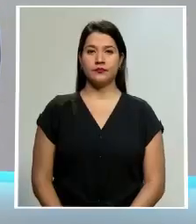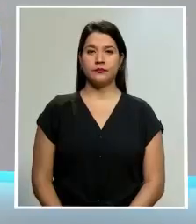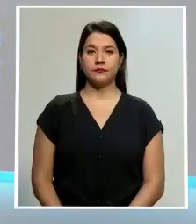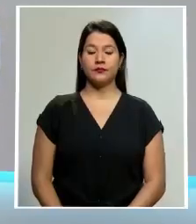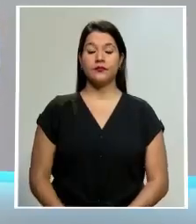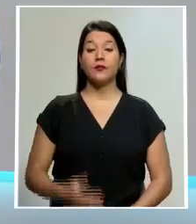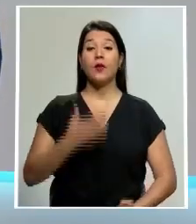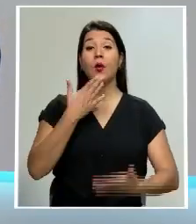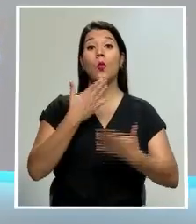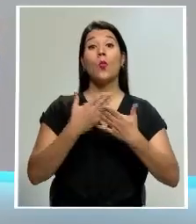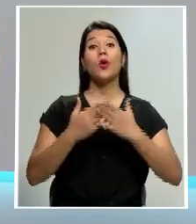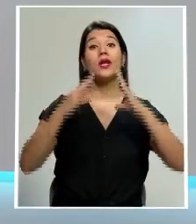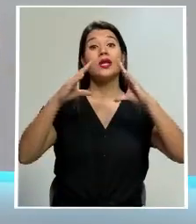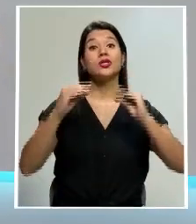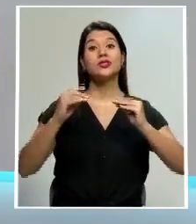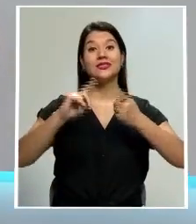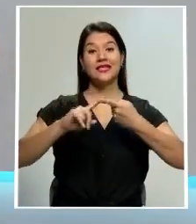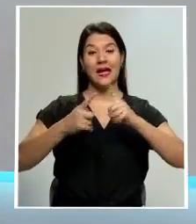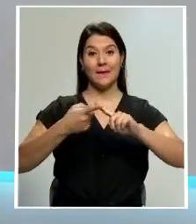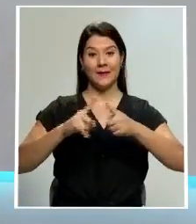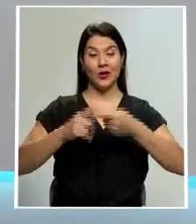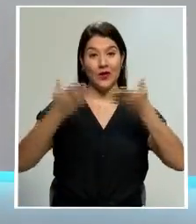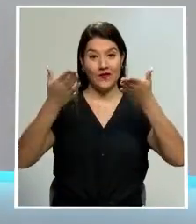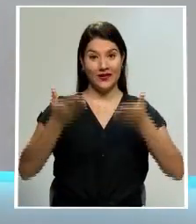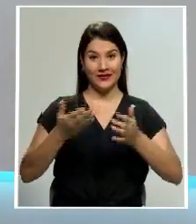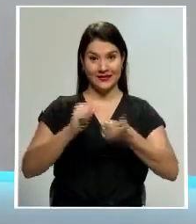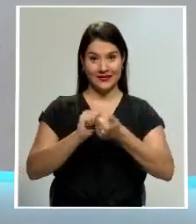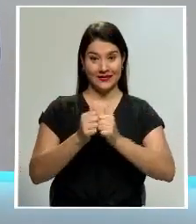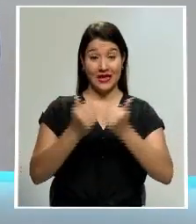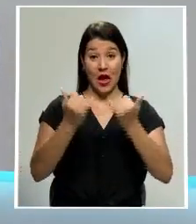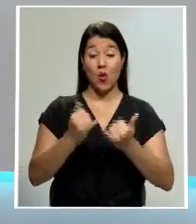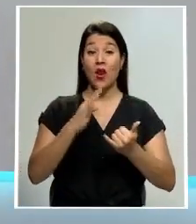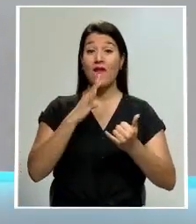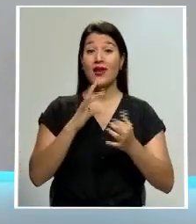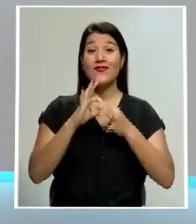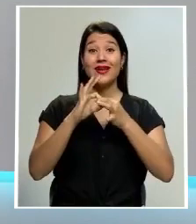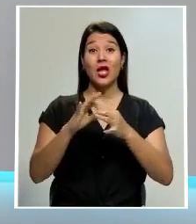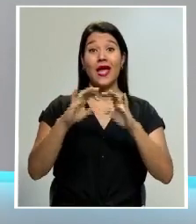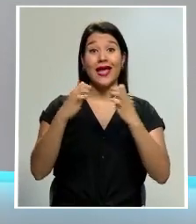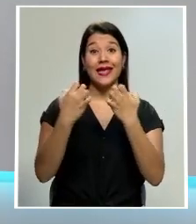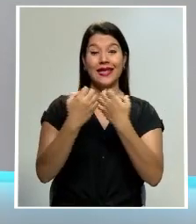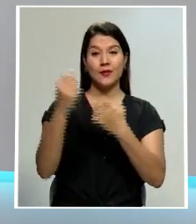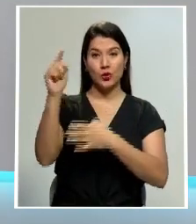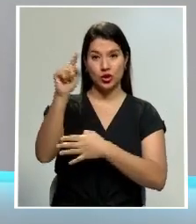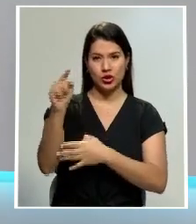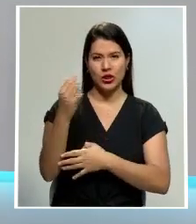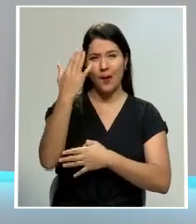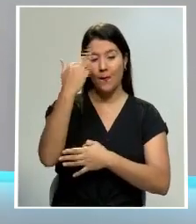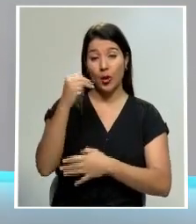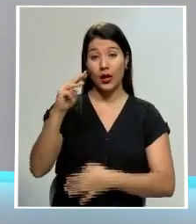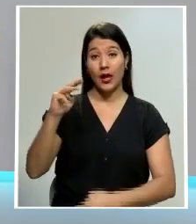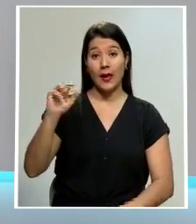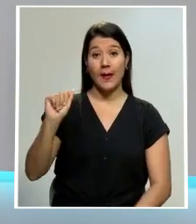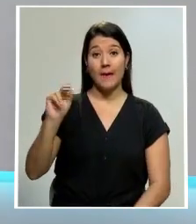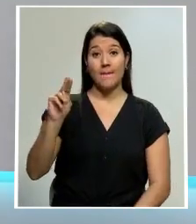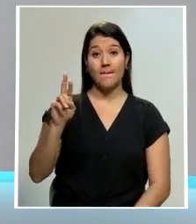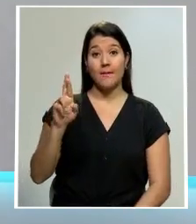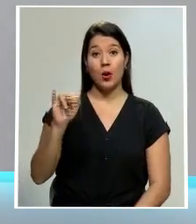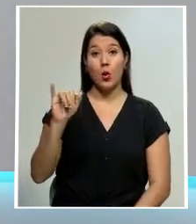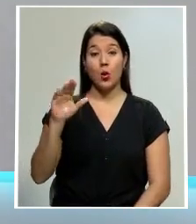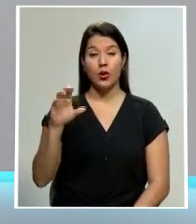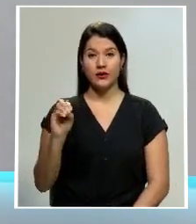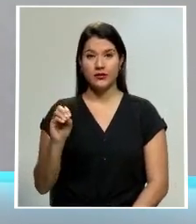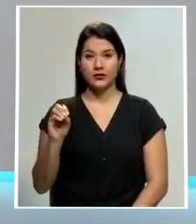¿Qué tal amigos? Bienvenidos a Los Deportes. Buenas noches. Vamos a hablarles del Zapriza para arrancar porque Mauricio Wright quiere devolver la buena imagen